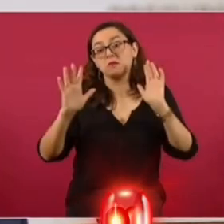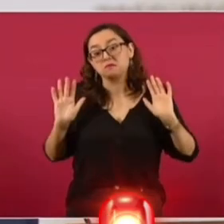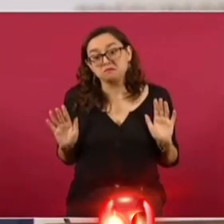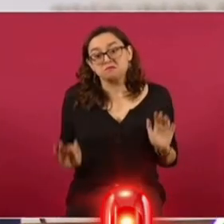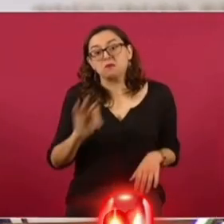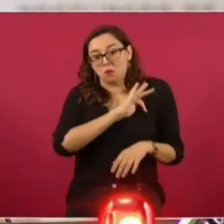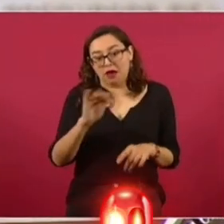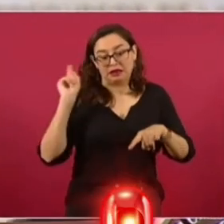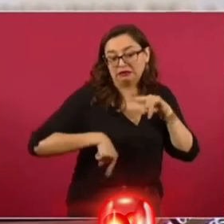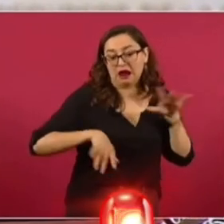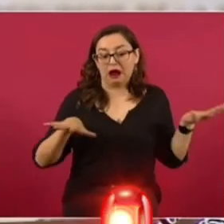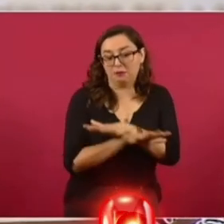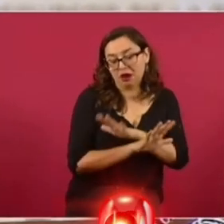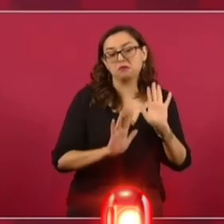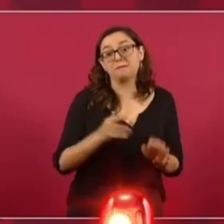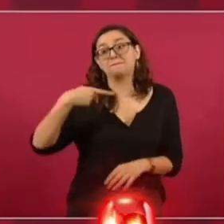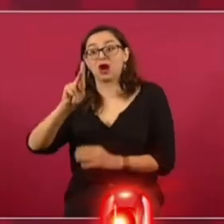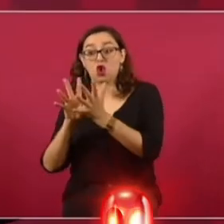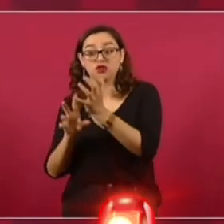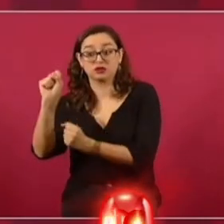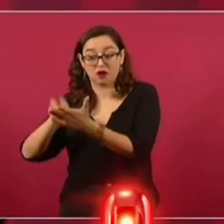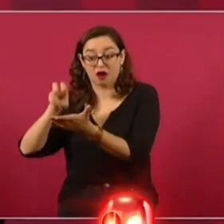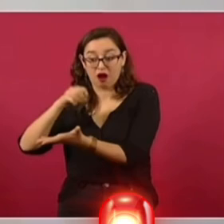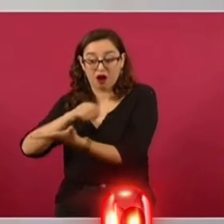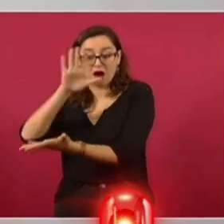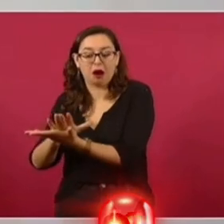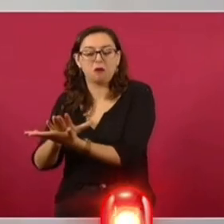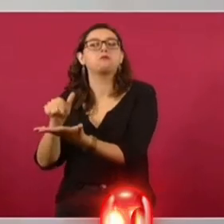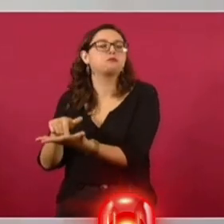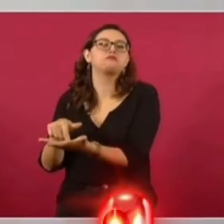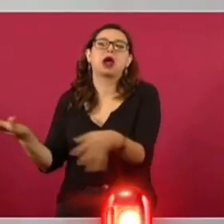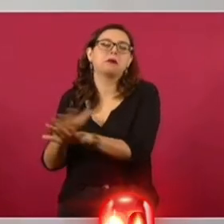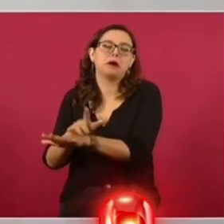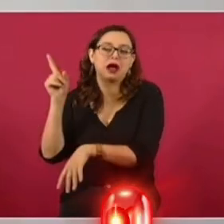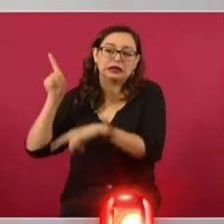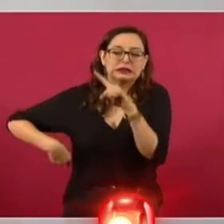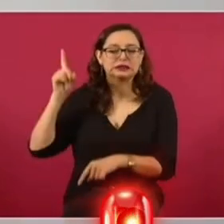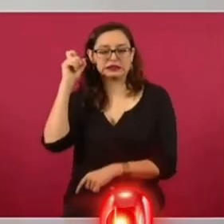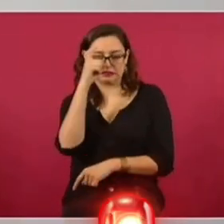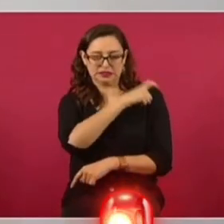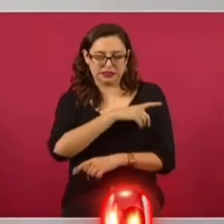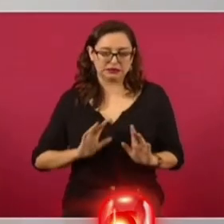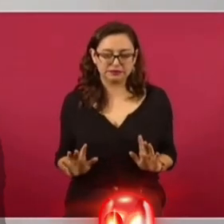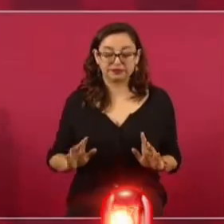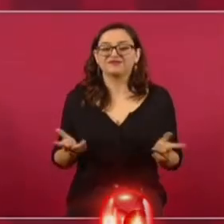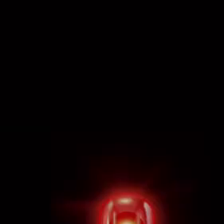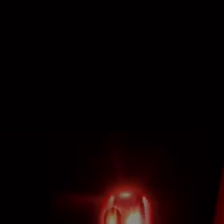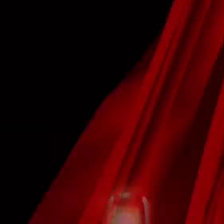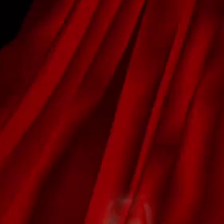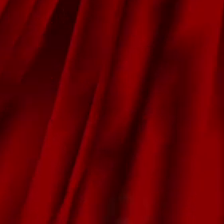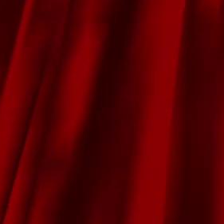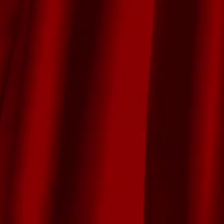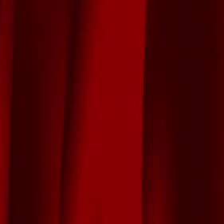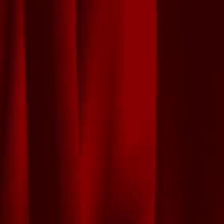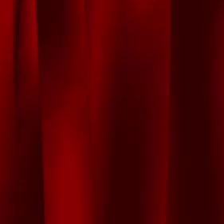reforma constitucional. Y lo que no quiero en el caso de la Guardia Nacional es que pase lo mismo que sucedió con la Policía Federal.